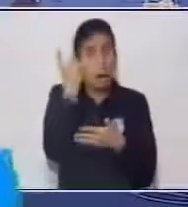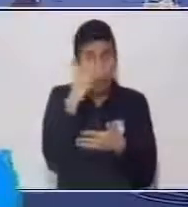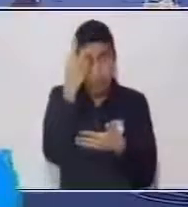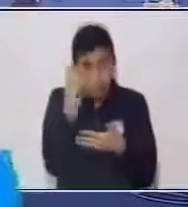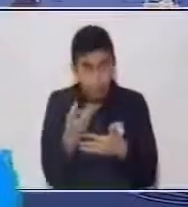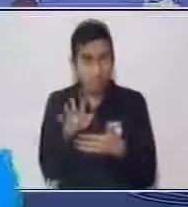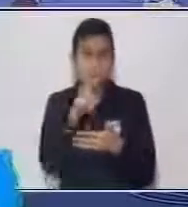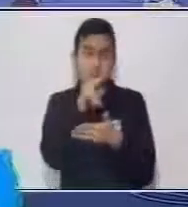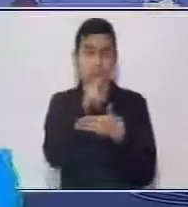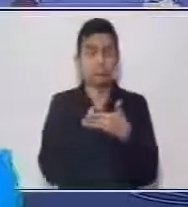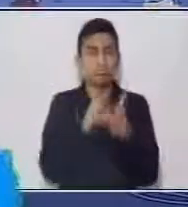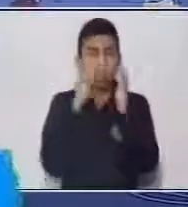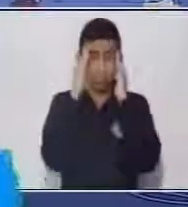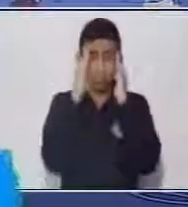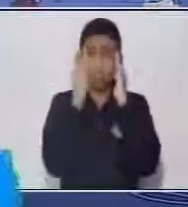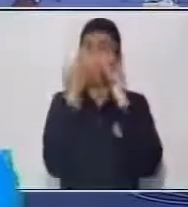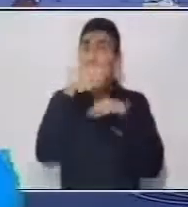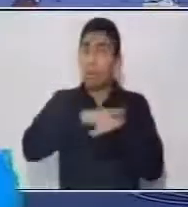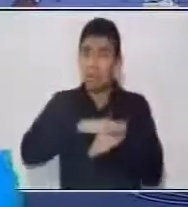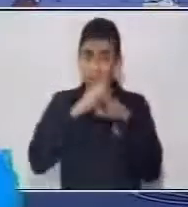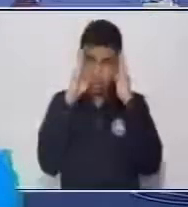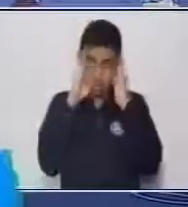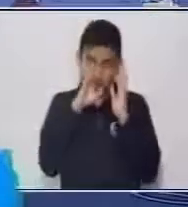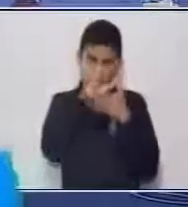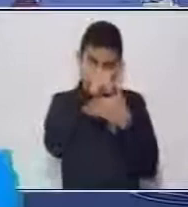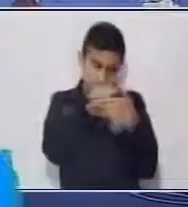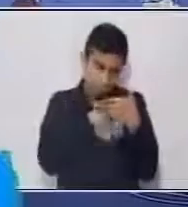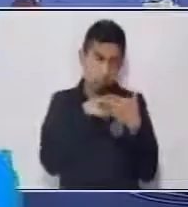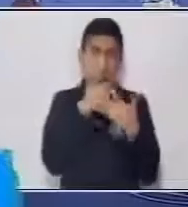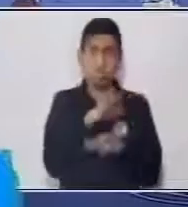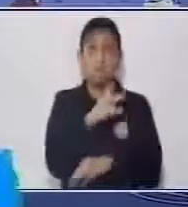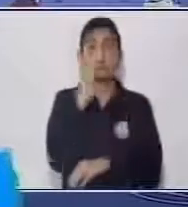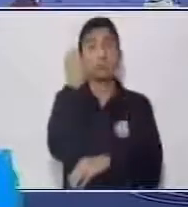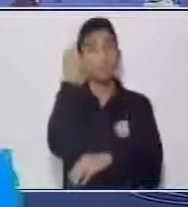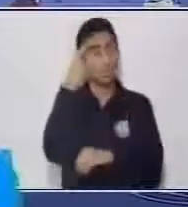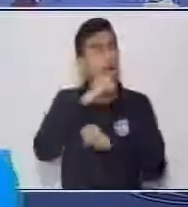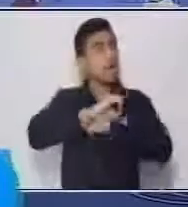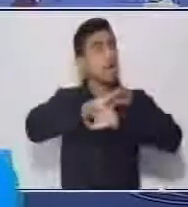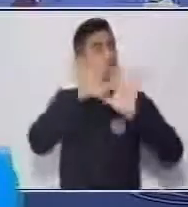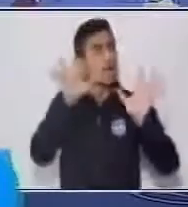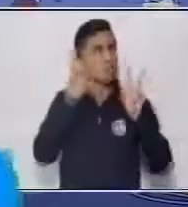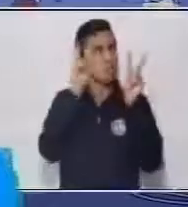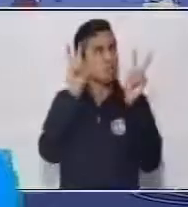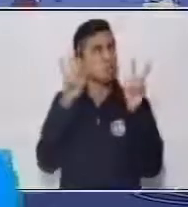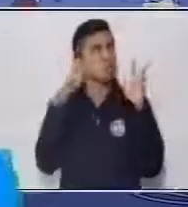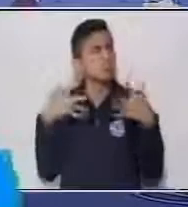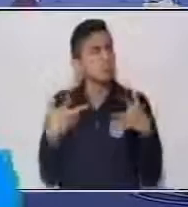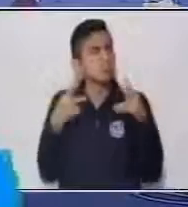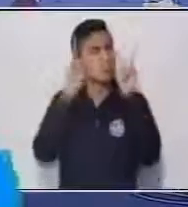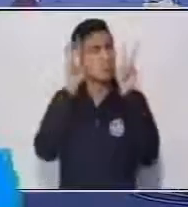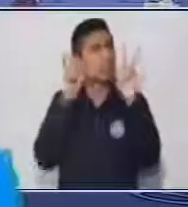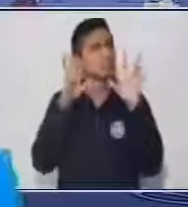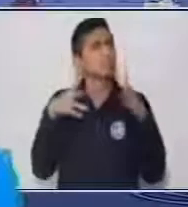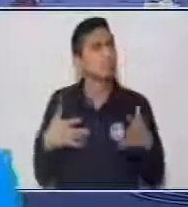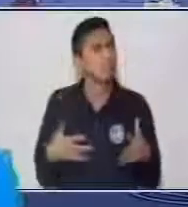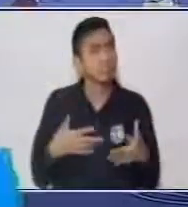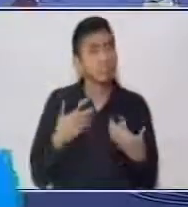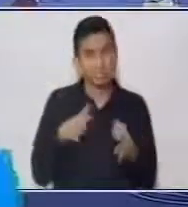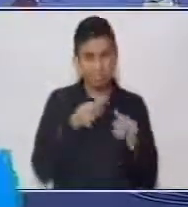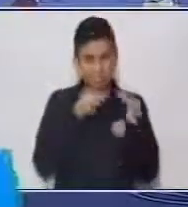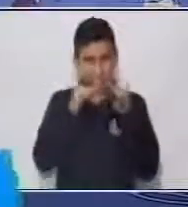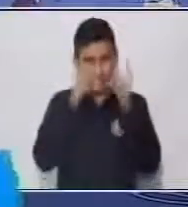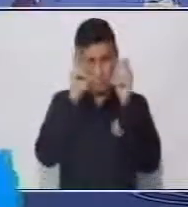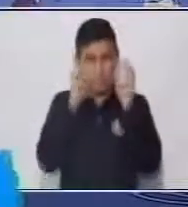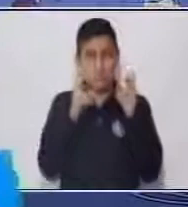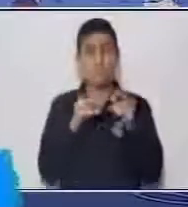tienes que poner un poquito más de atención para poder entender de qué habla la lectura. Pues como te mencionaba,